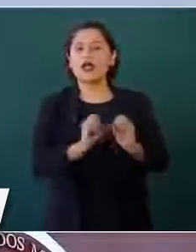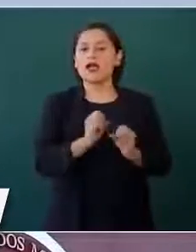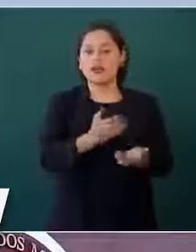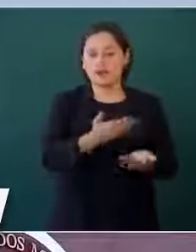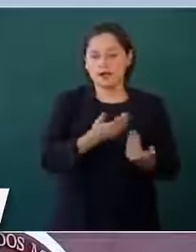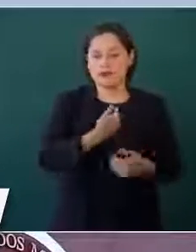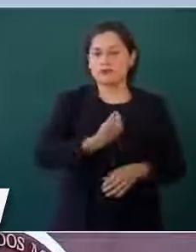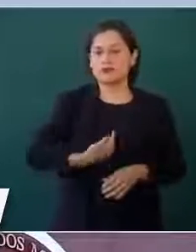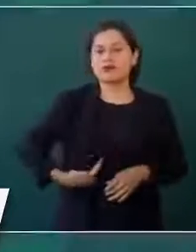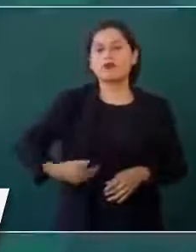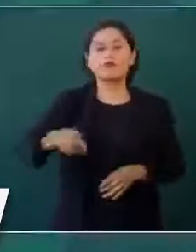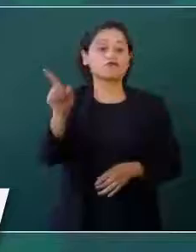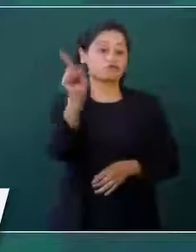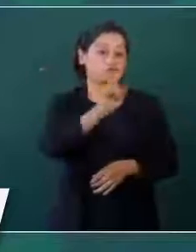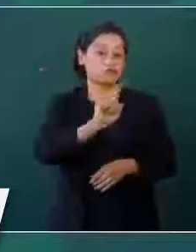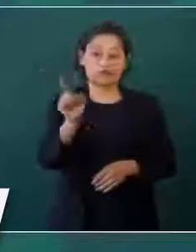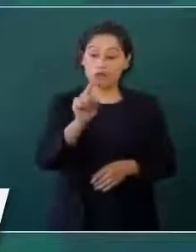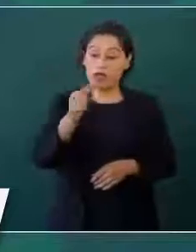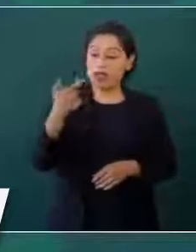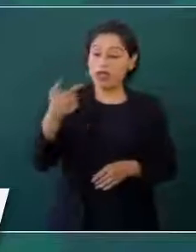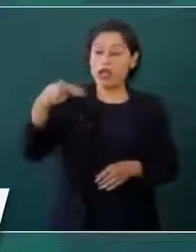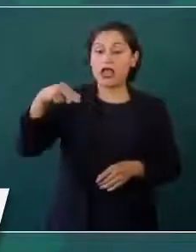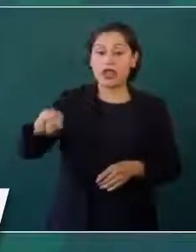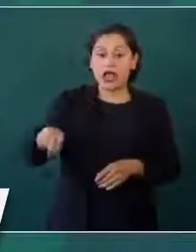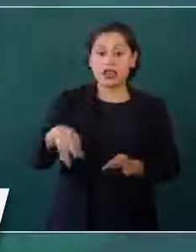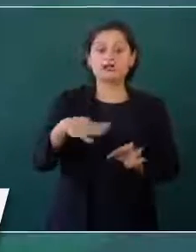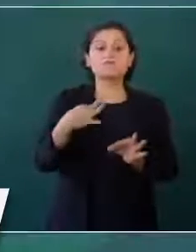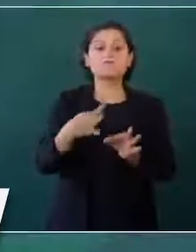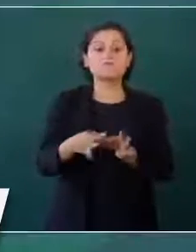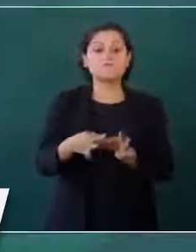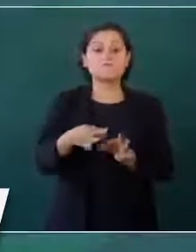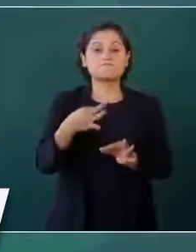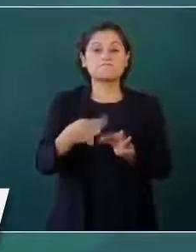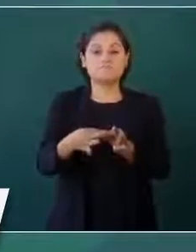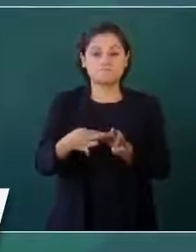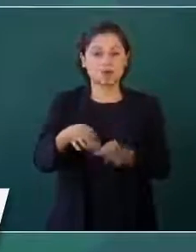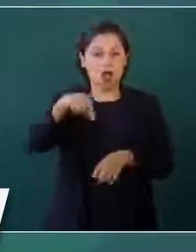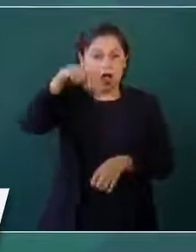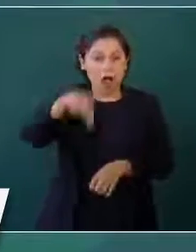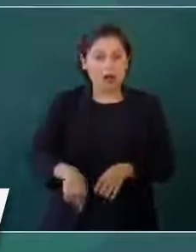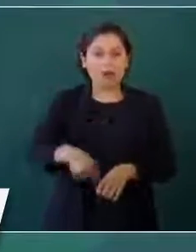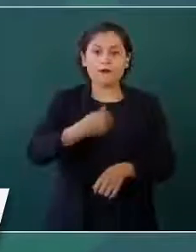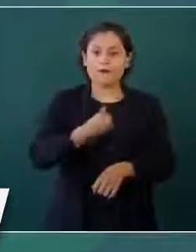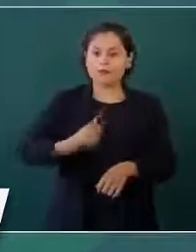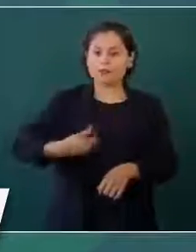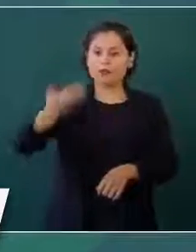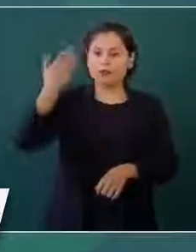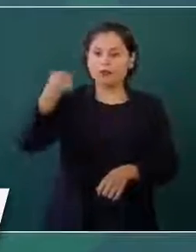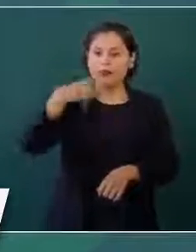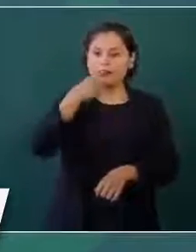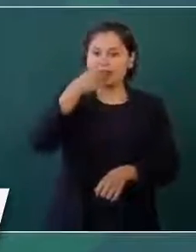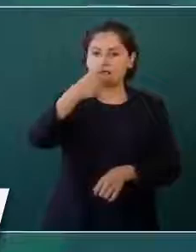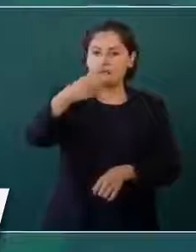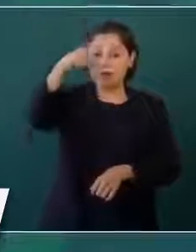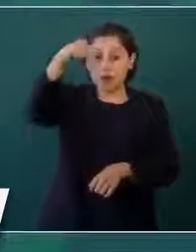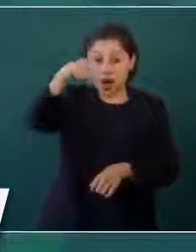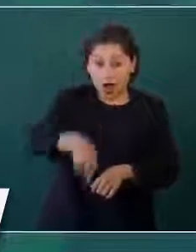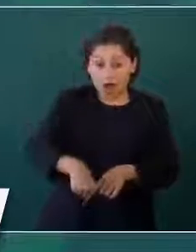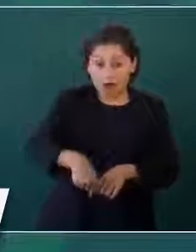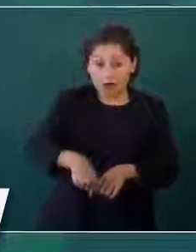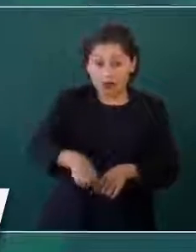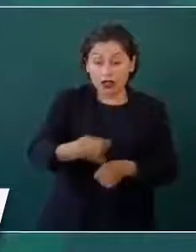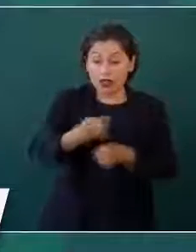menos llevándola hacia arriba. Aquí, como ha dicho el presidente, no van a encontrar nunca